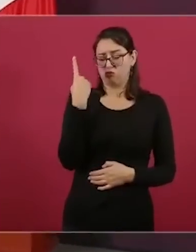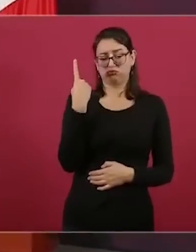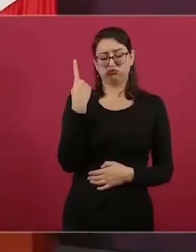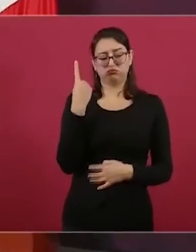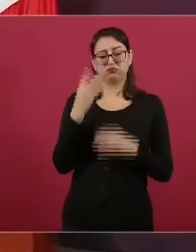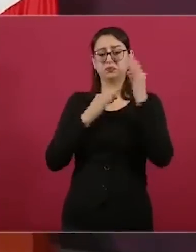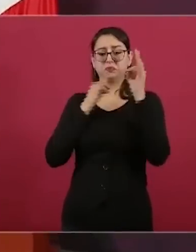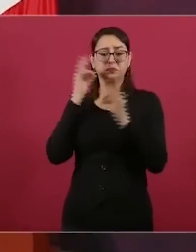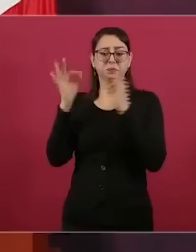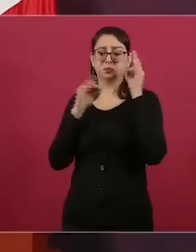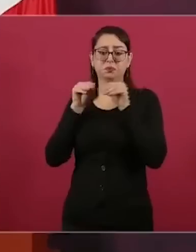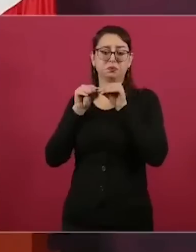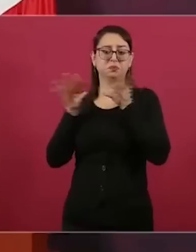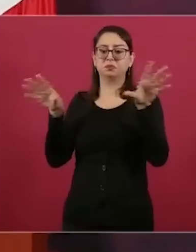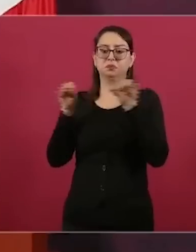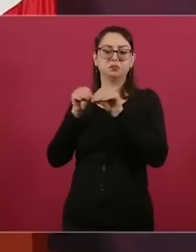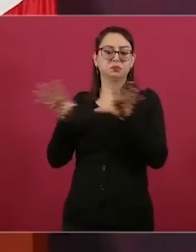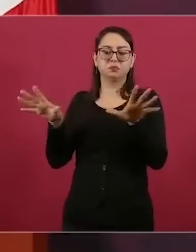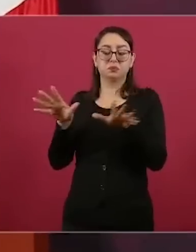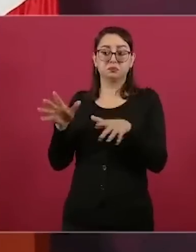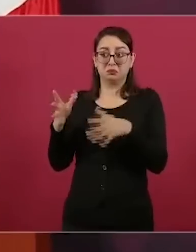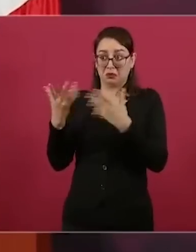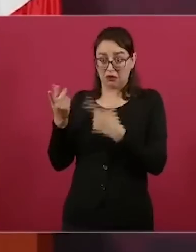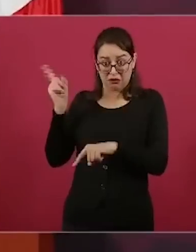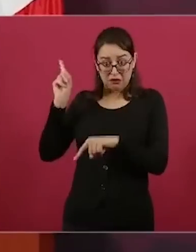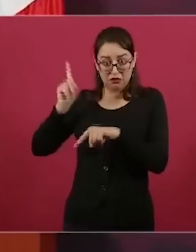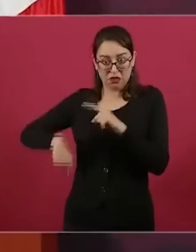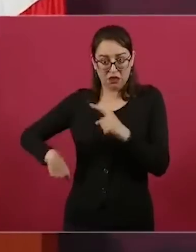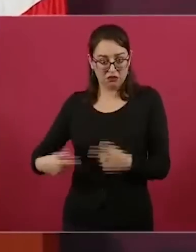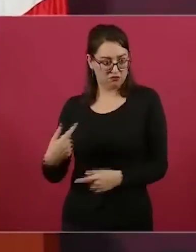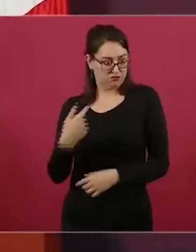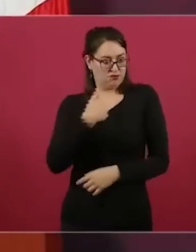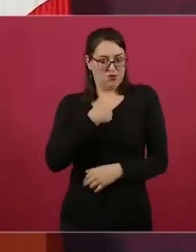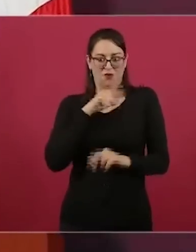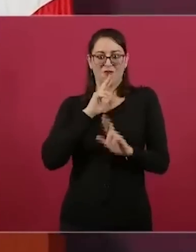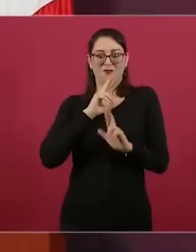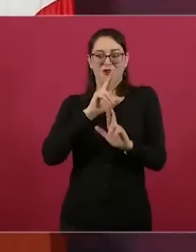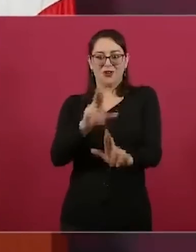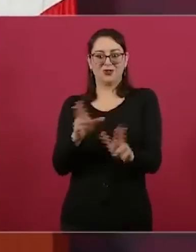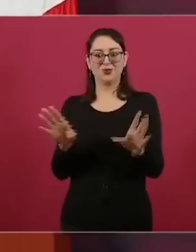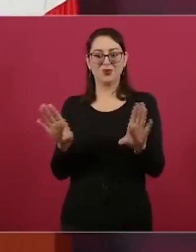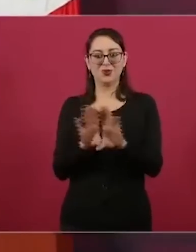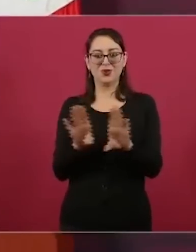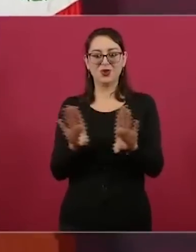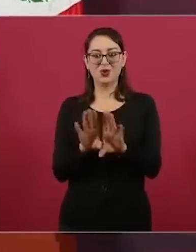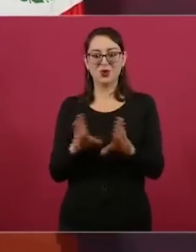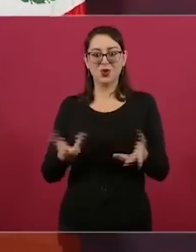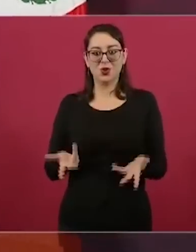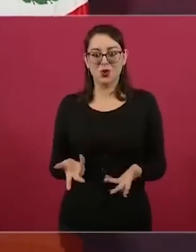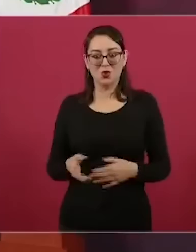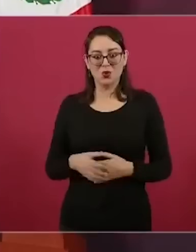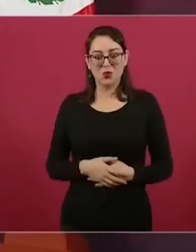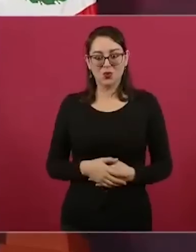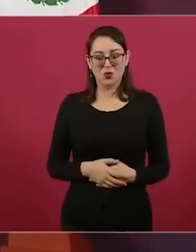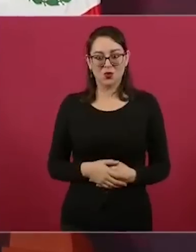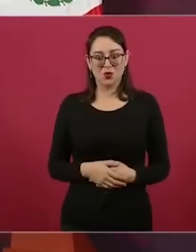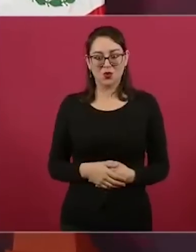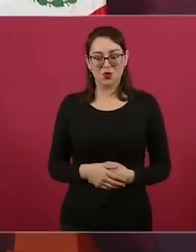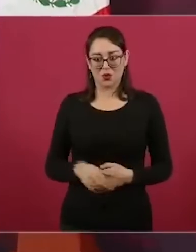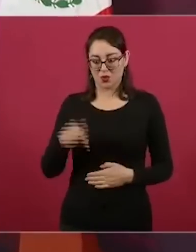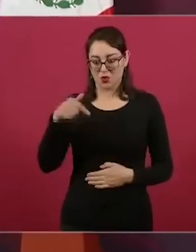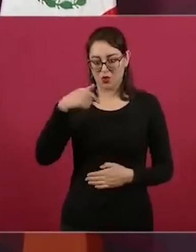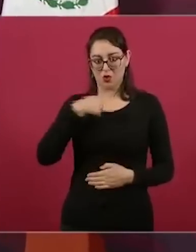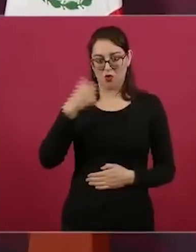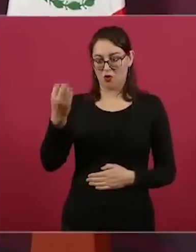nada, nada, nada. Ahora mismo que todavía no termina, ya está Ciro, estoy seguro,